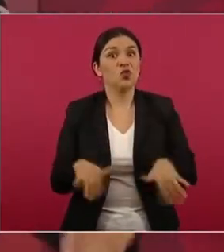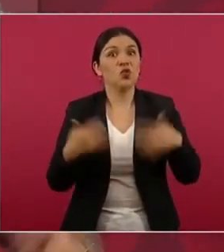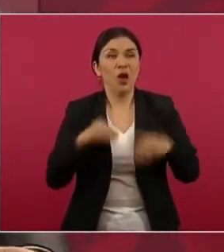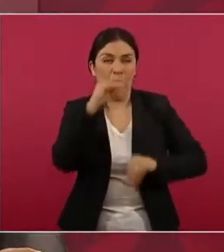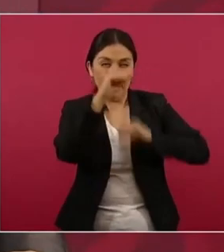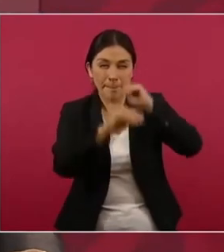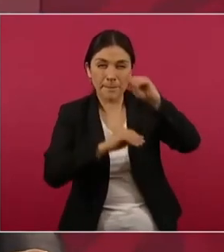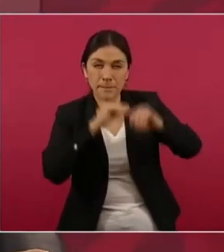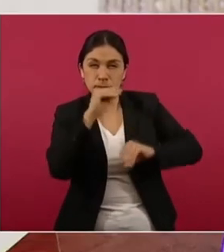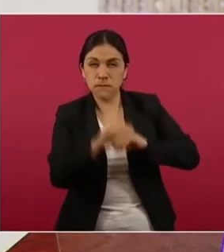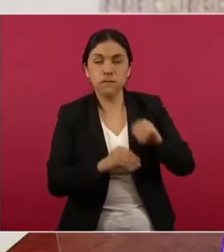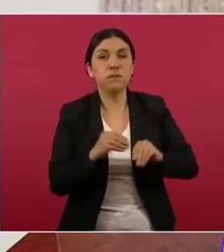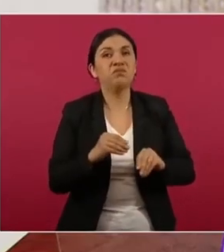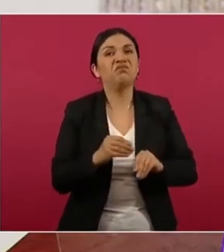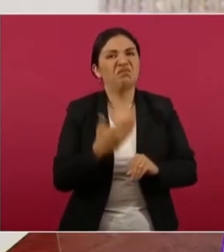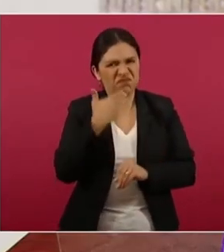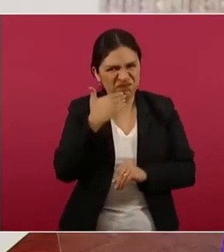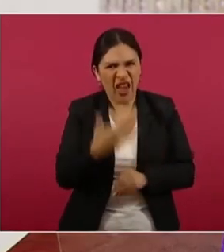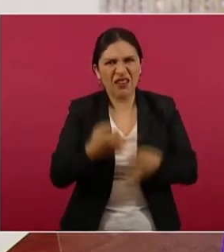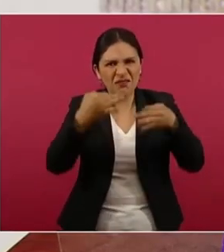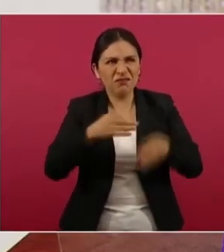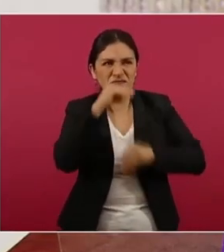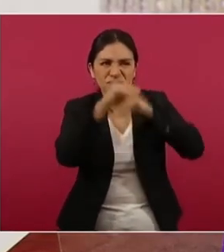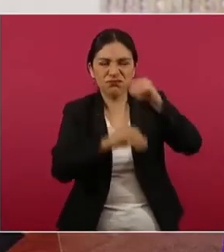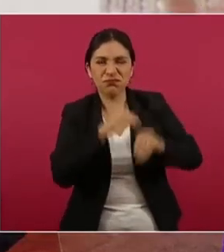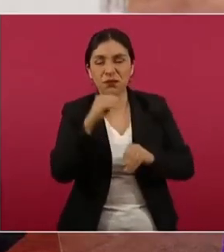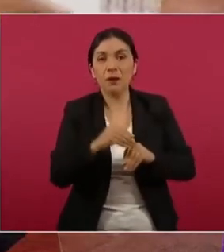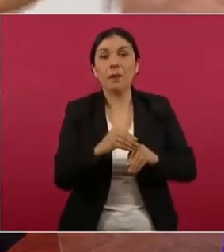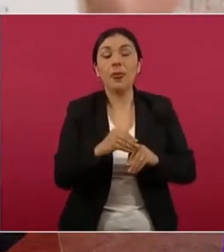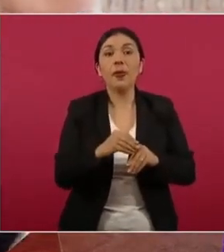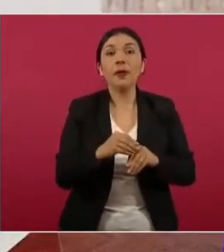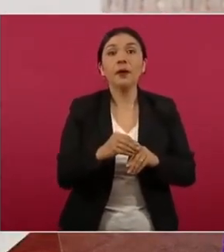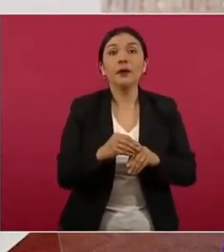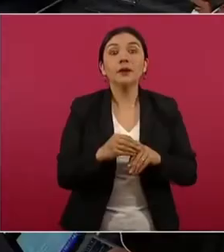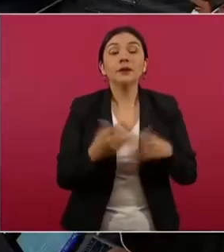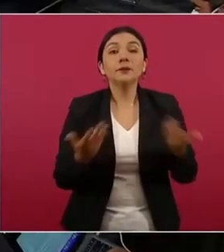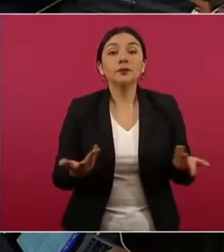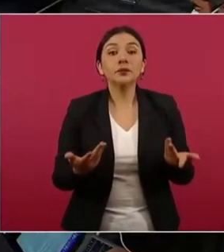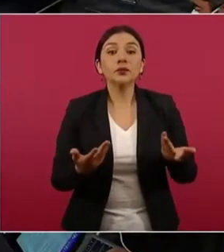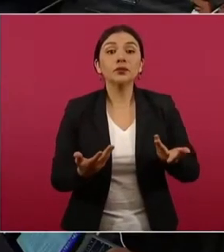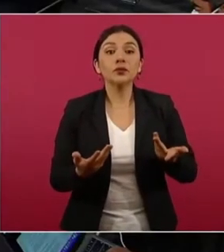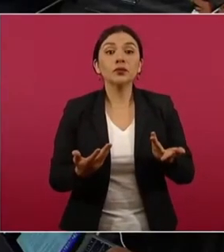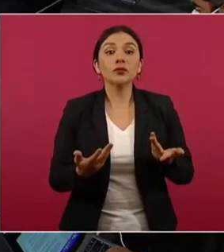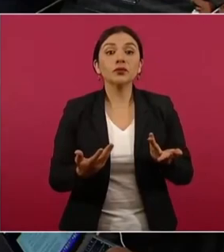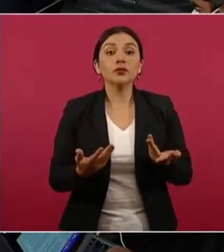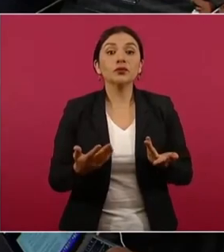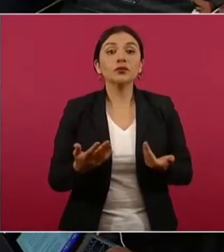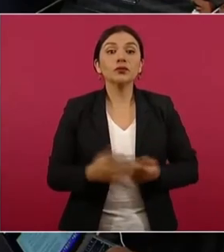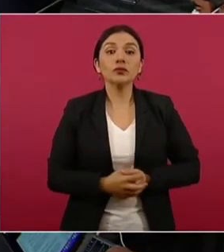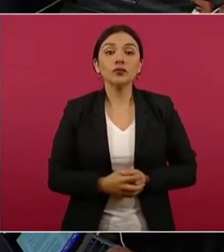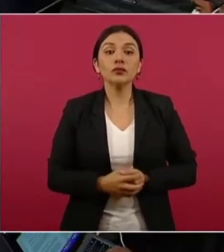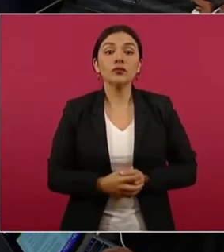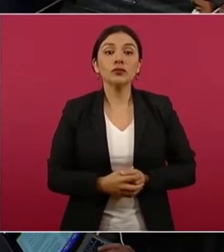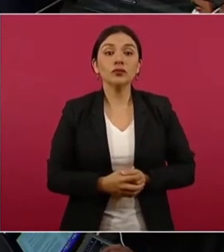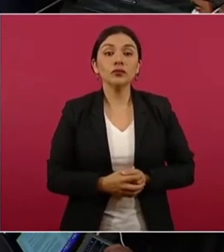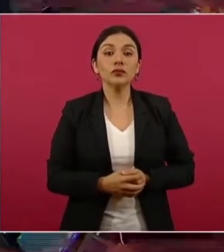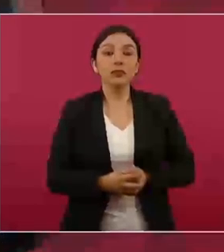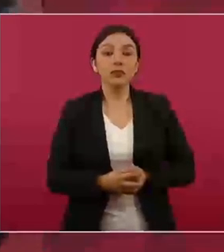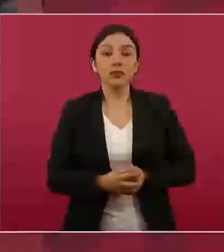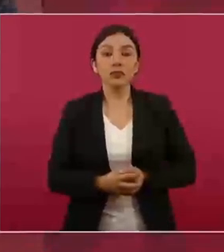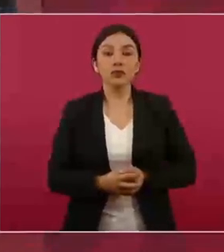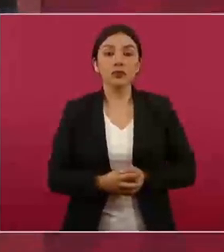montada y popularmente a la